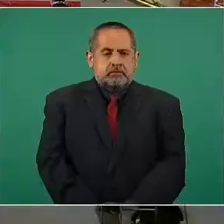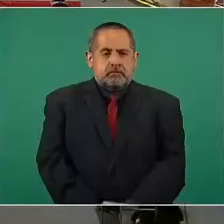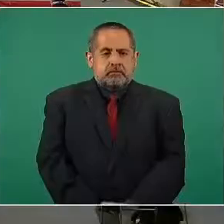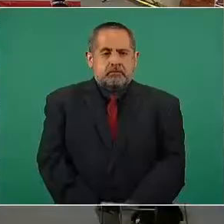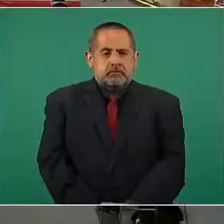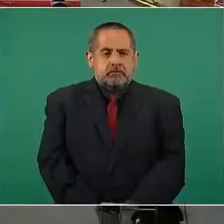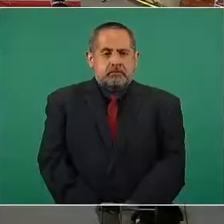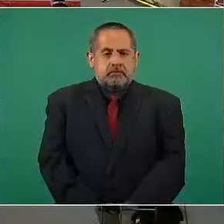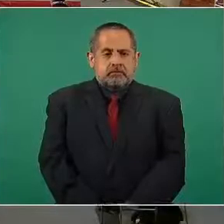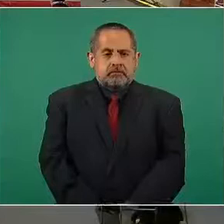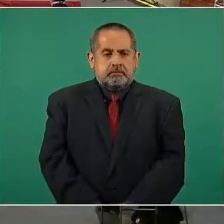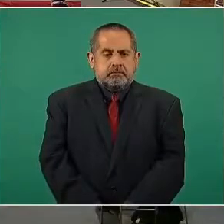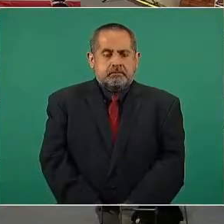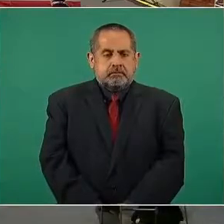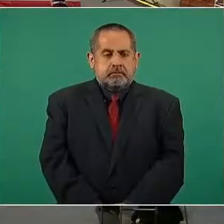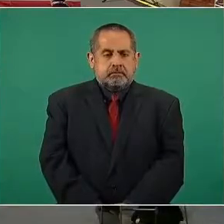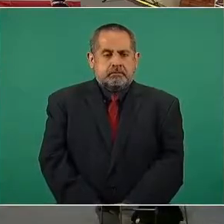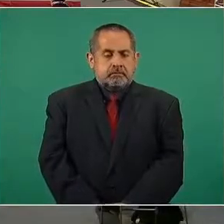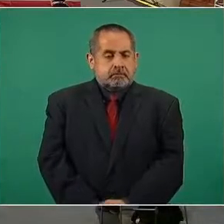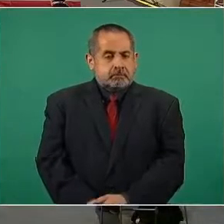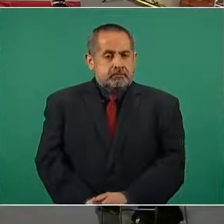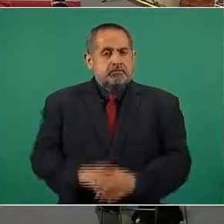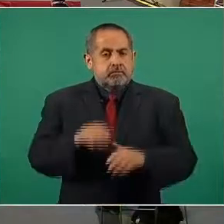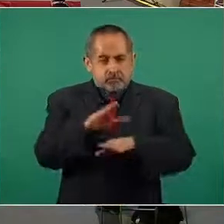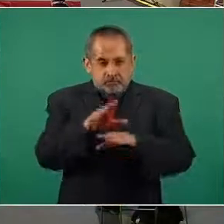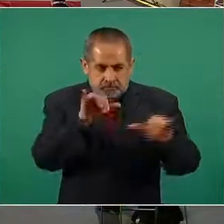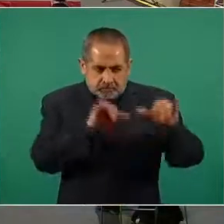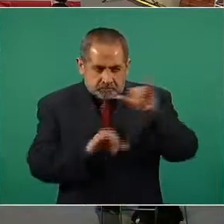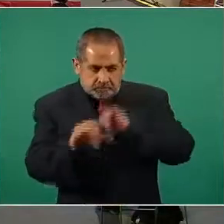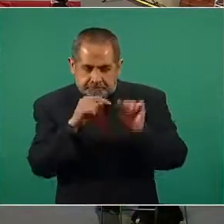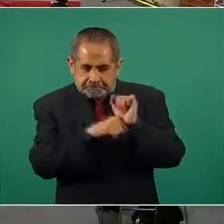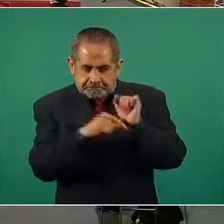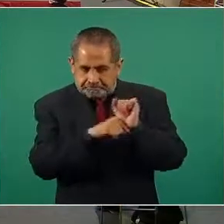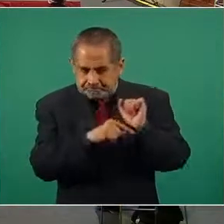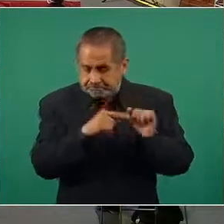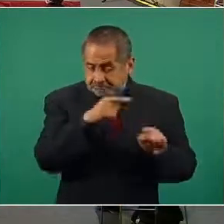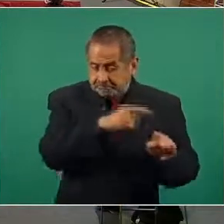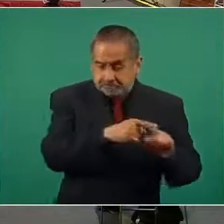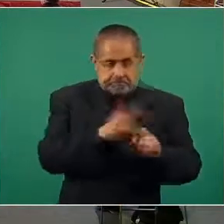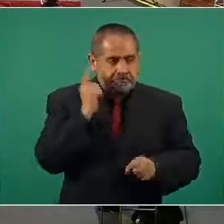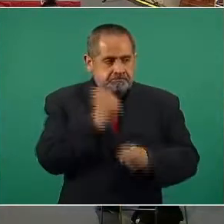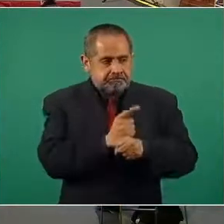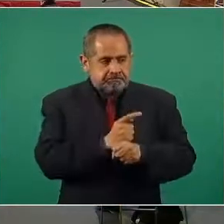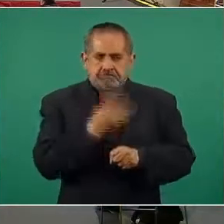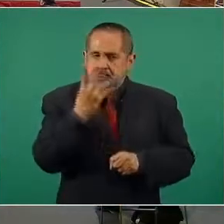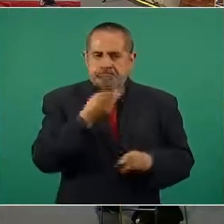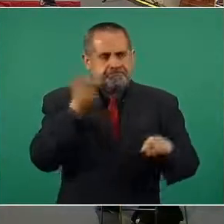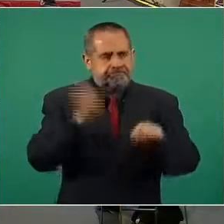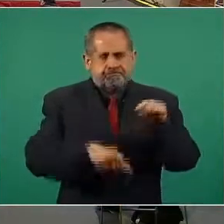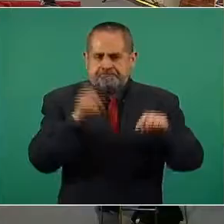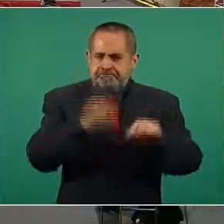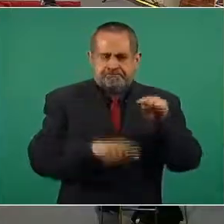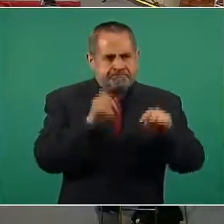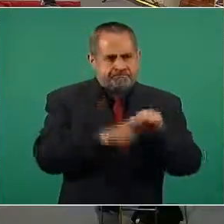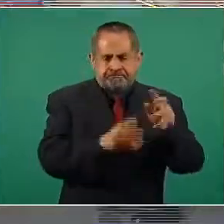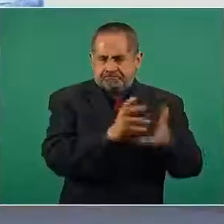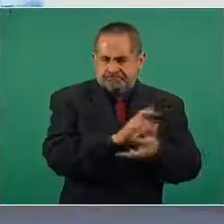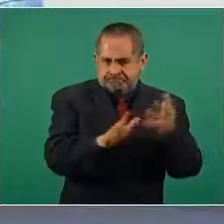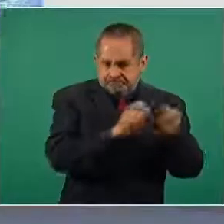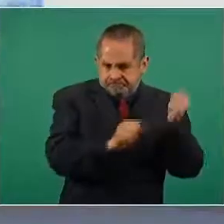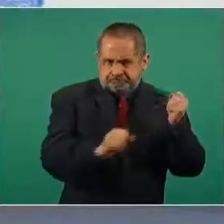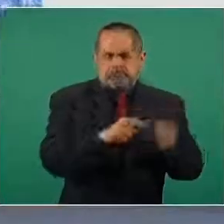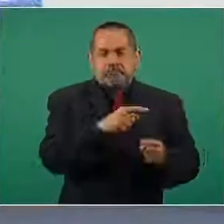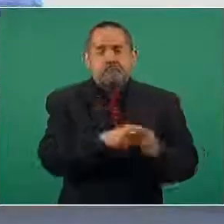En cuanto a laboratorios, se destruyeron 4 laboratorios y se